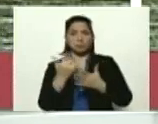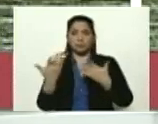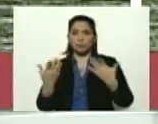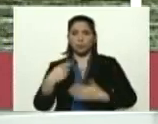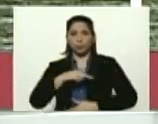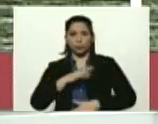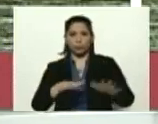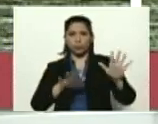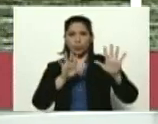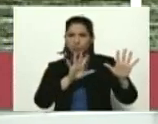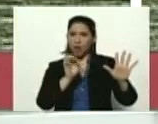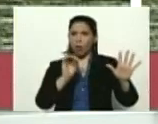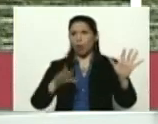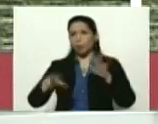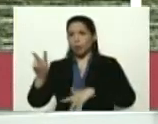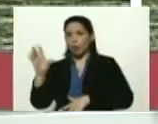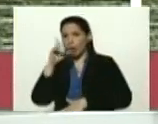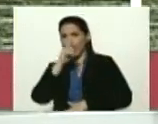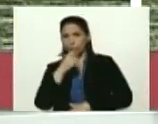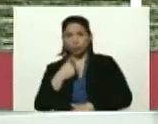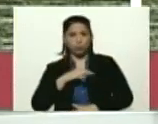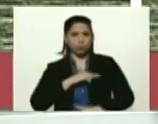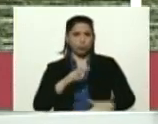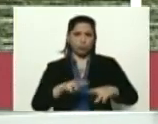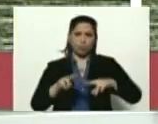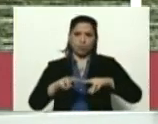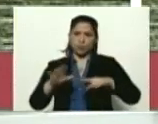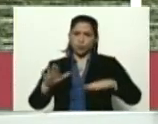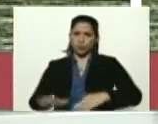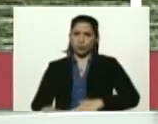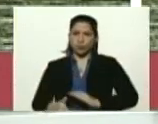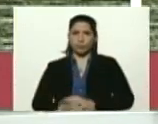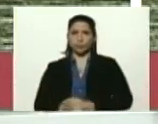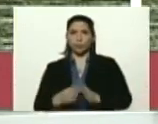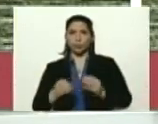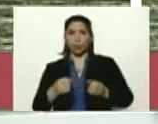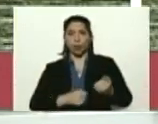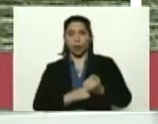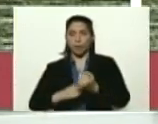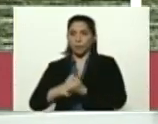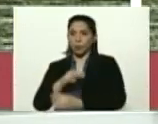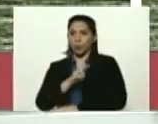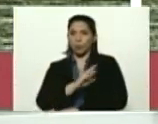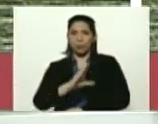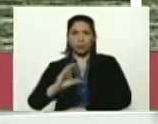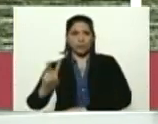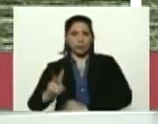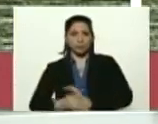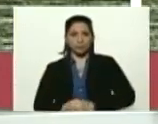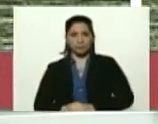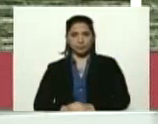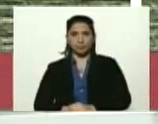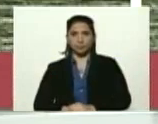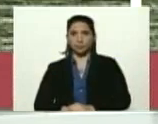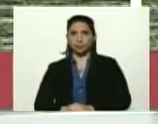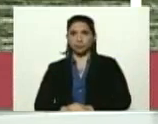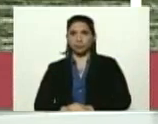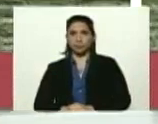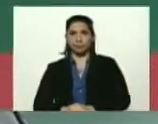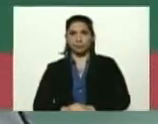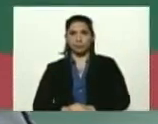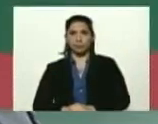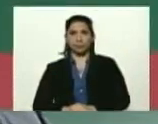12 años, éramos unos niños. Así que bueno, todo el apoyo a la Universidad Central de Venezuela, ministro César